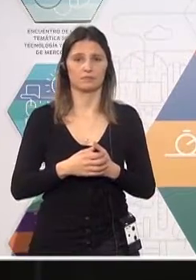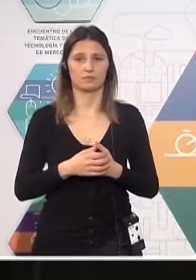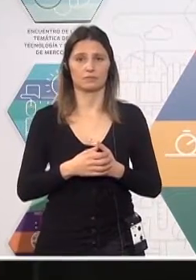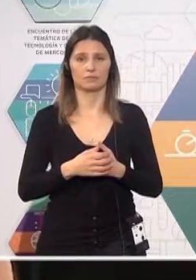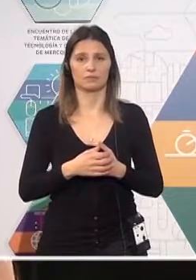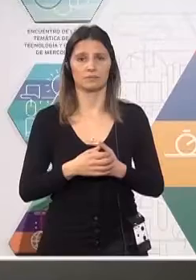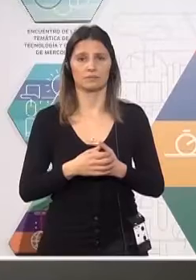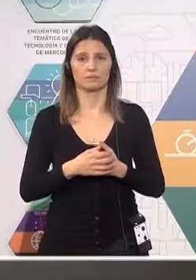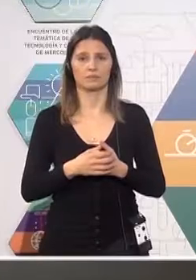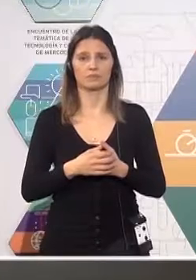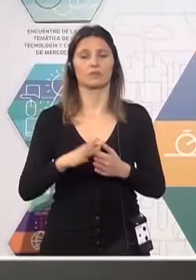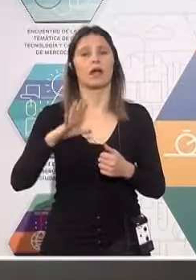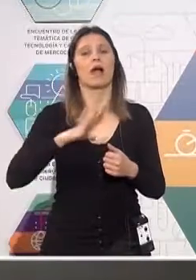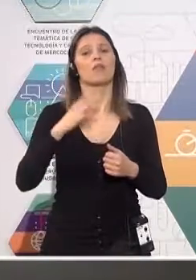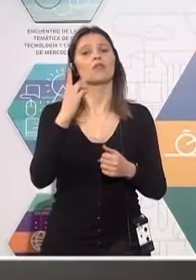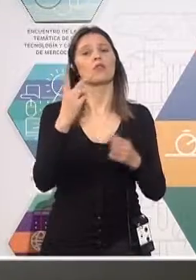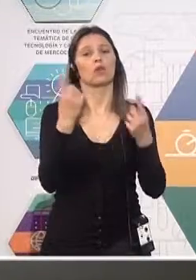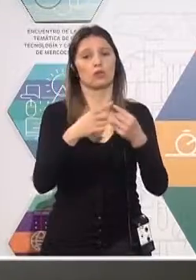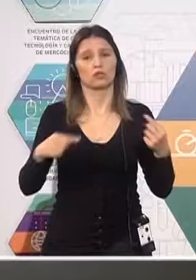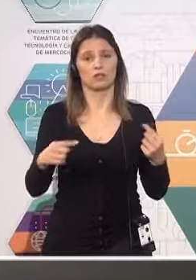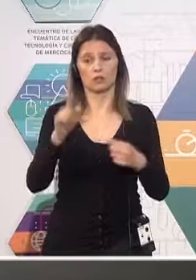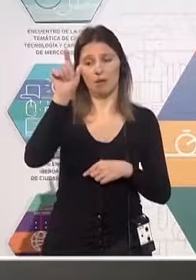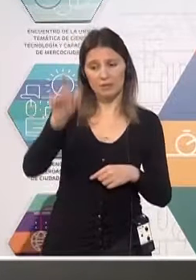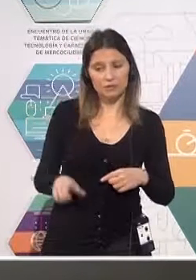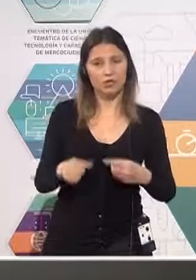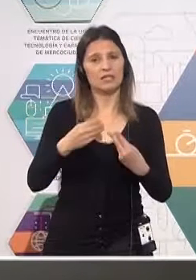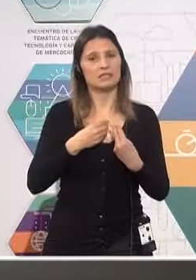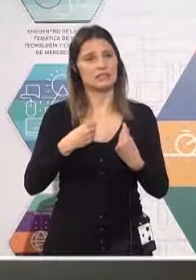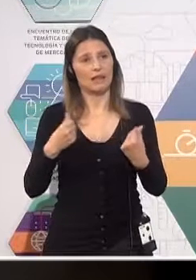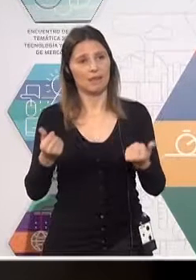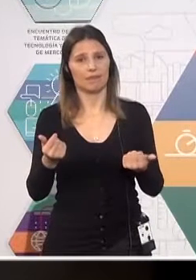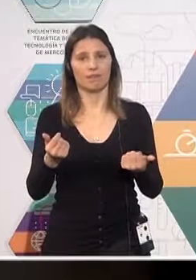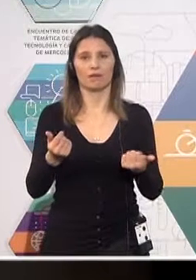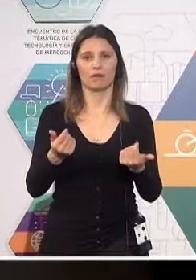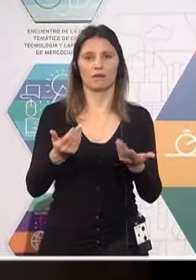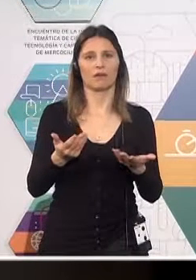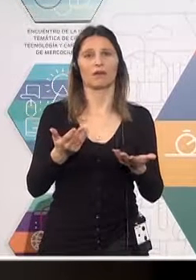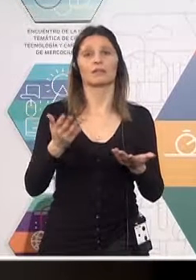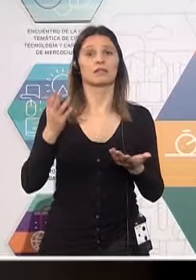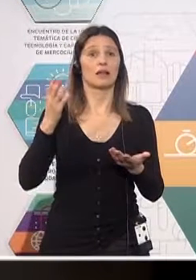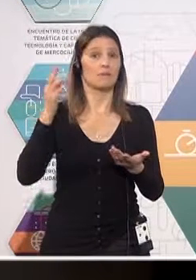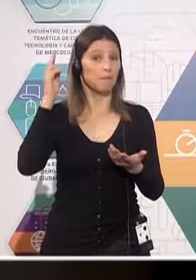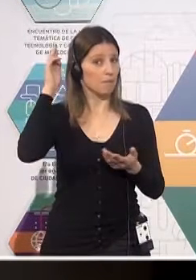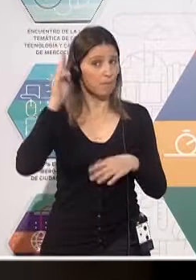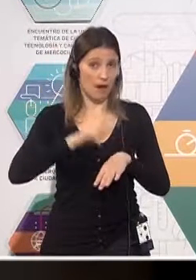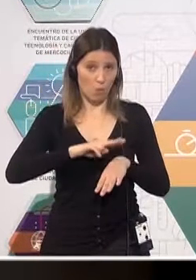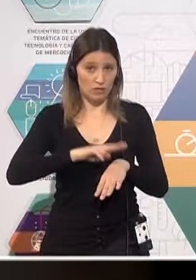Perfecto. Hay dos razones por las cuales una persona se puede sentir así en el día de hoy. La primera es ser paraguayo, la segunda